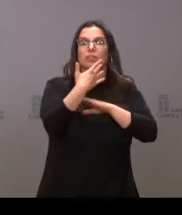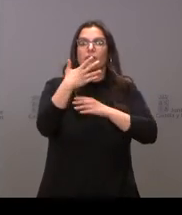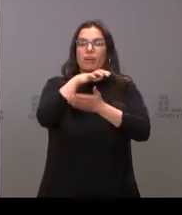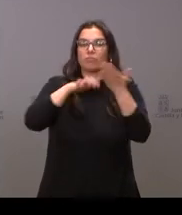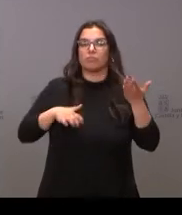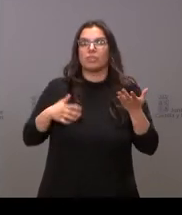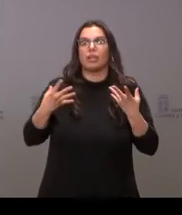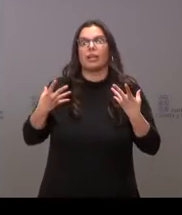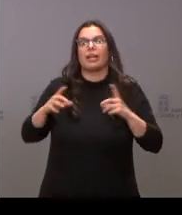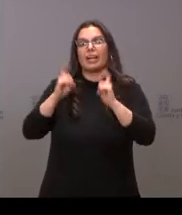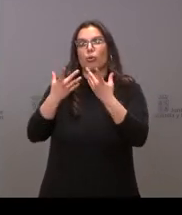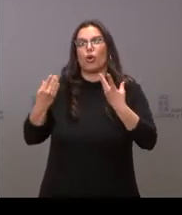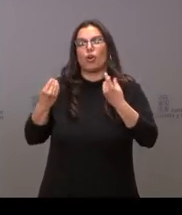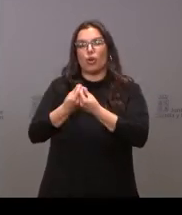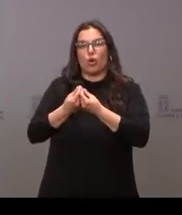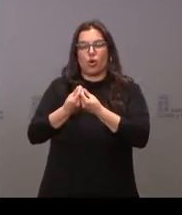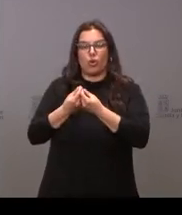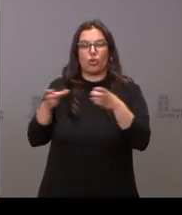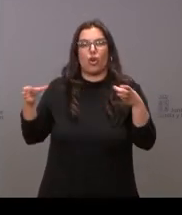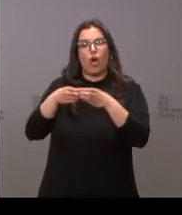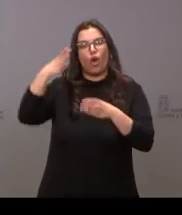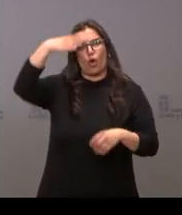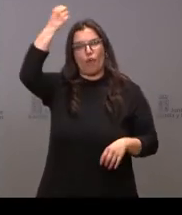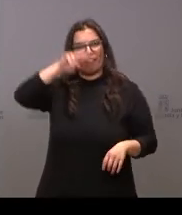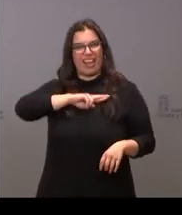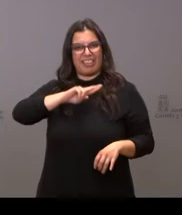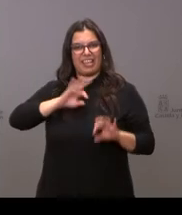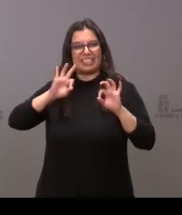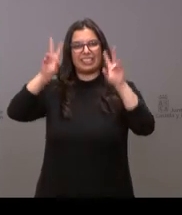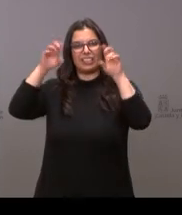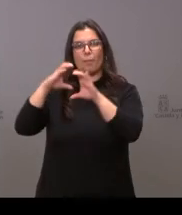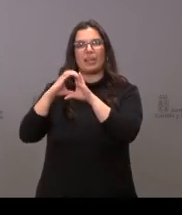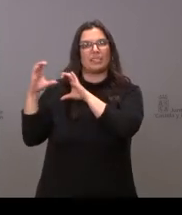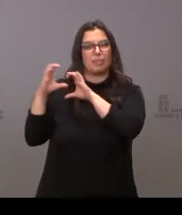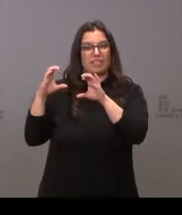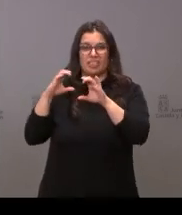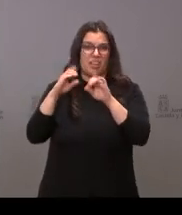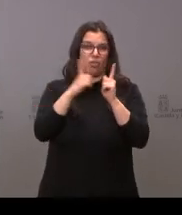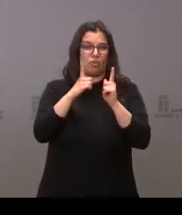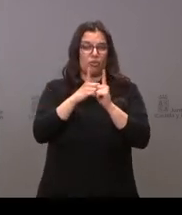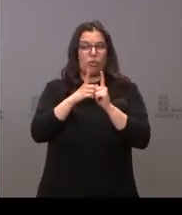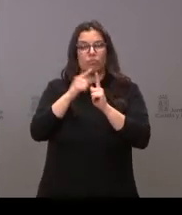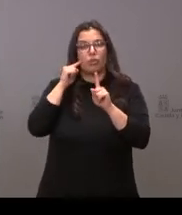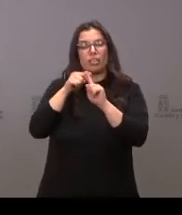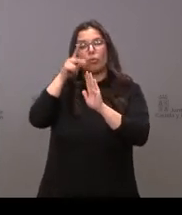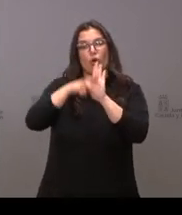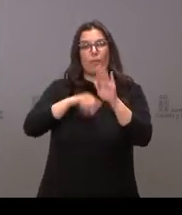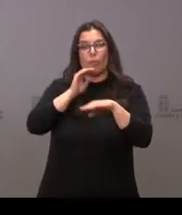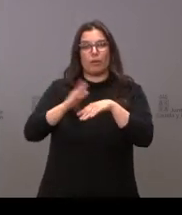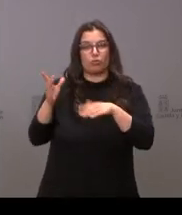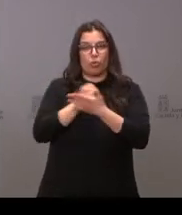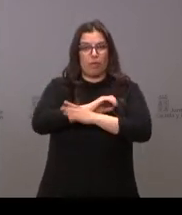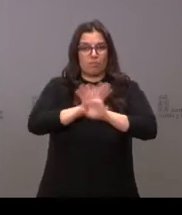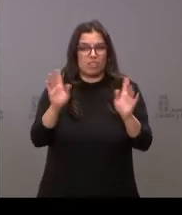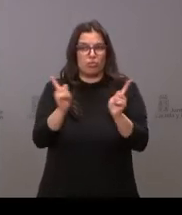Junta de Confradías para la Semana Santa no sé si el comunicado era así como muy escueto diciendo que se cumplían todas las normas no sé si nos puede